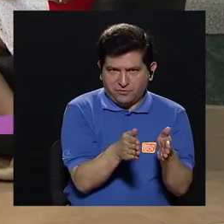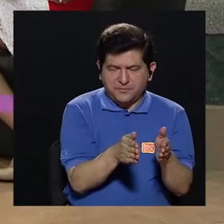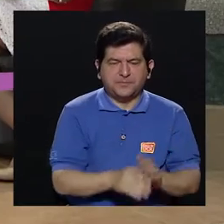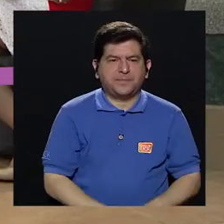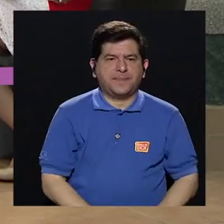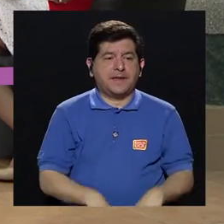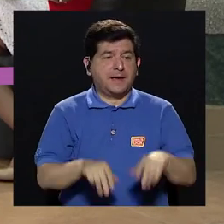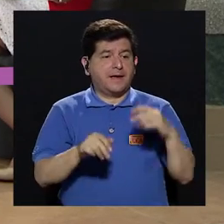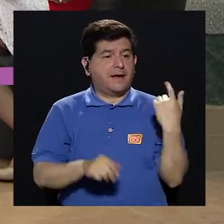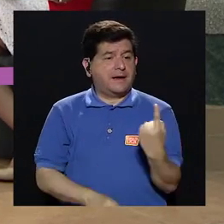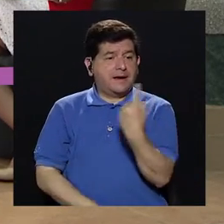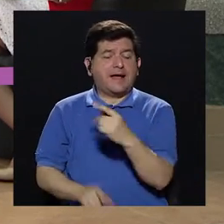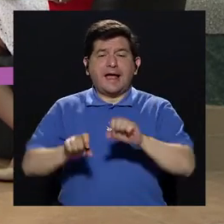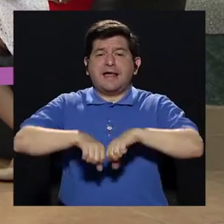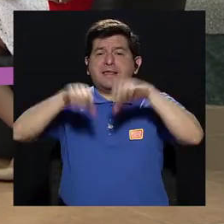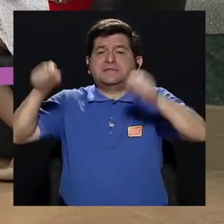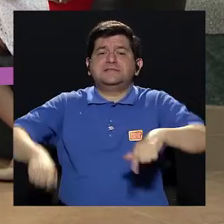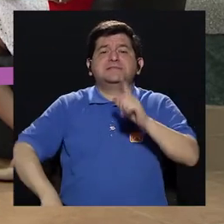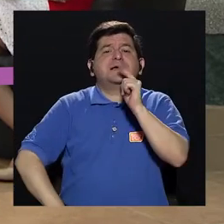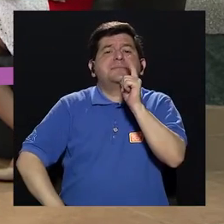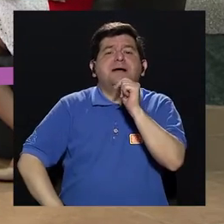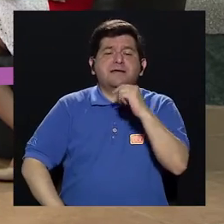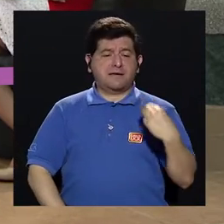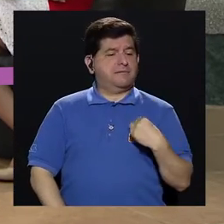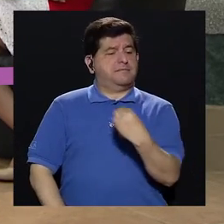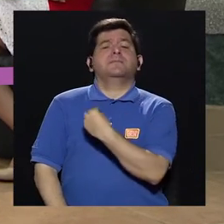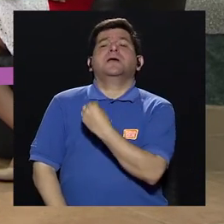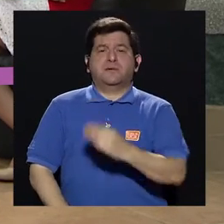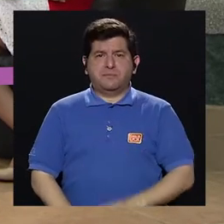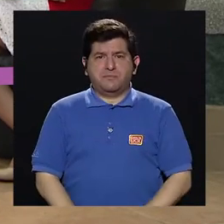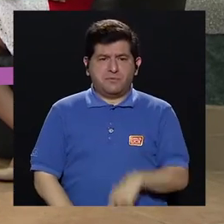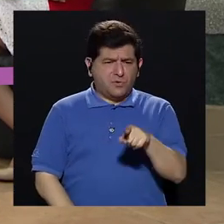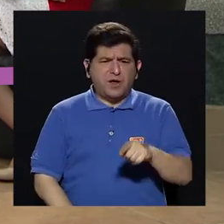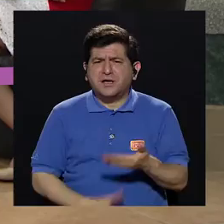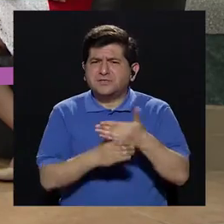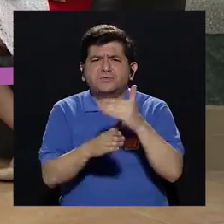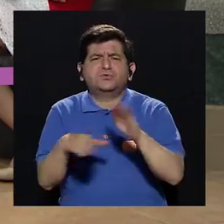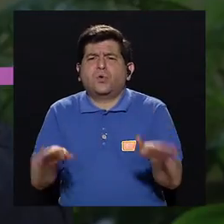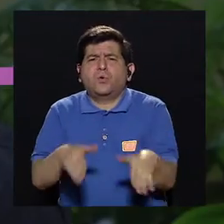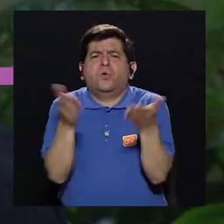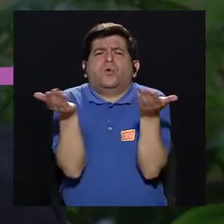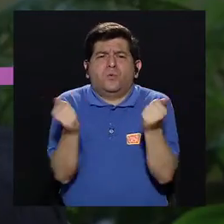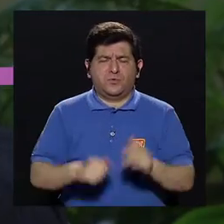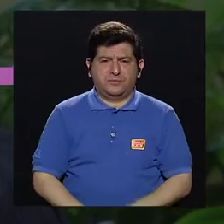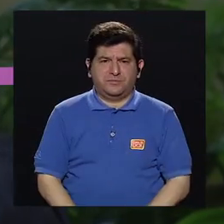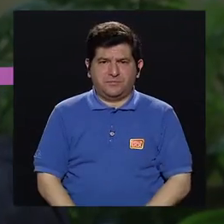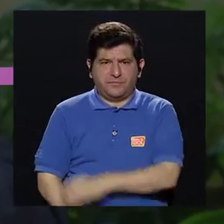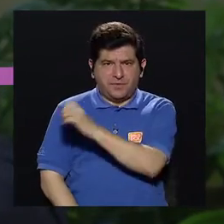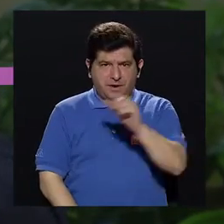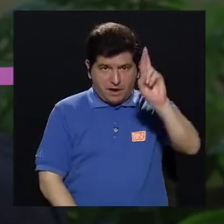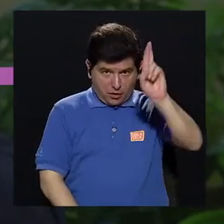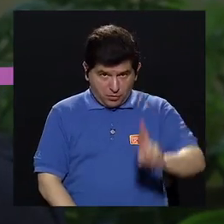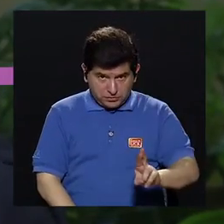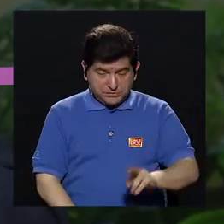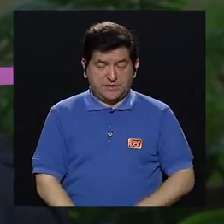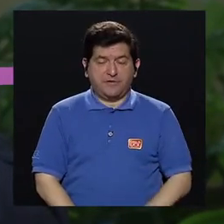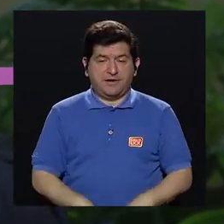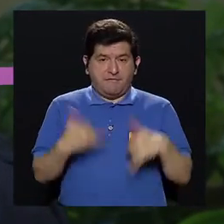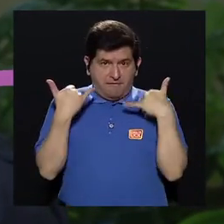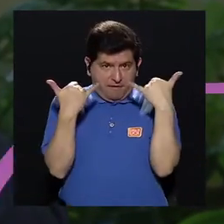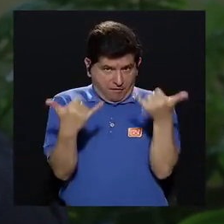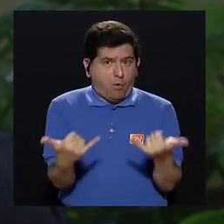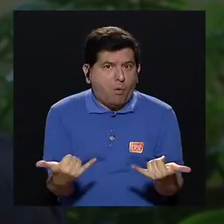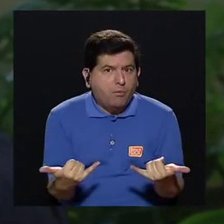¿quiénes pertenecen a cada régimen? Es decir, ¿cómo está eso distribuido? Sí, en Costa Rica, en